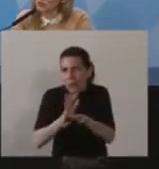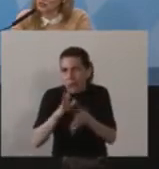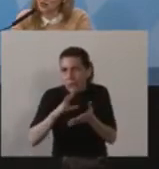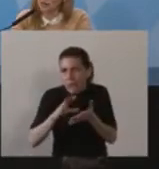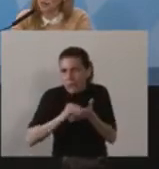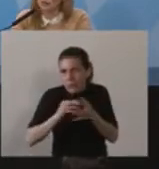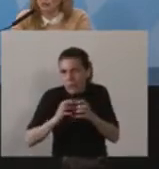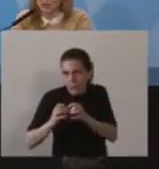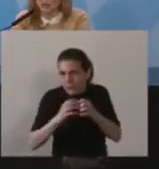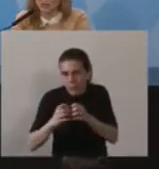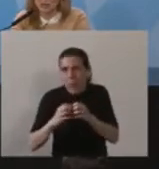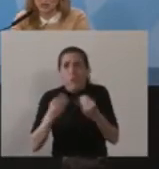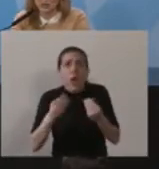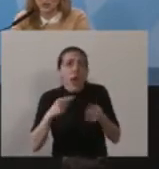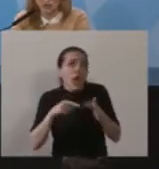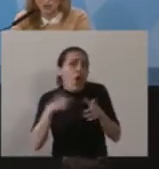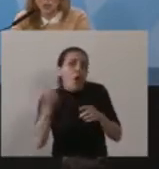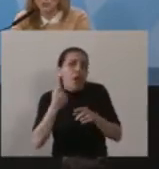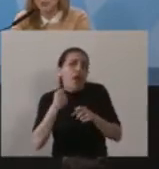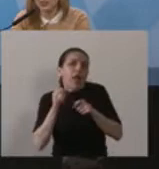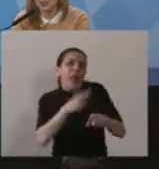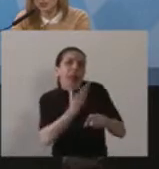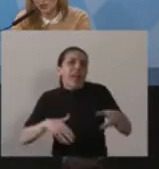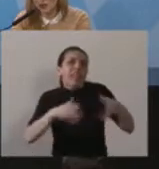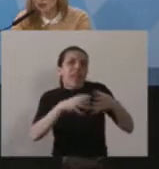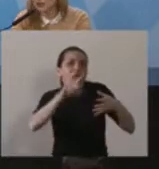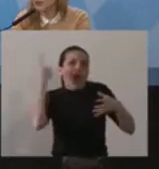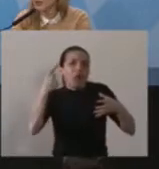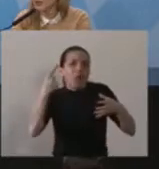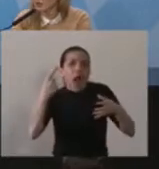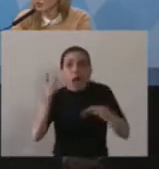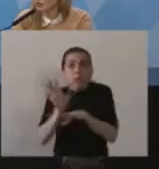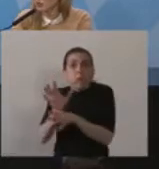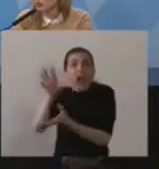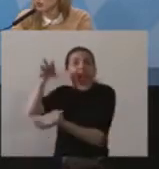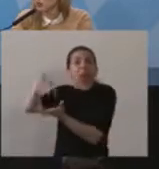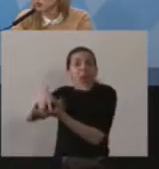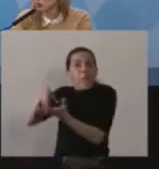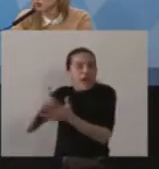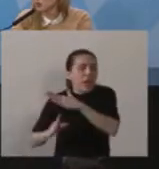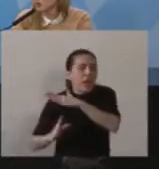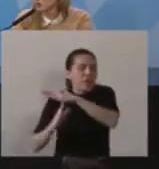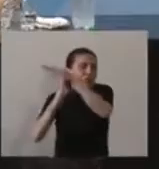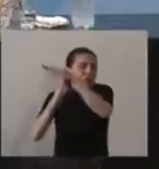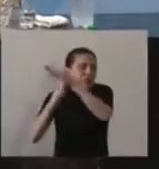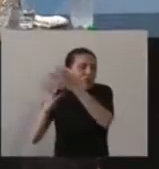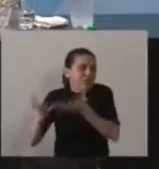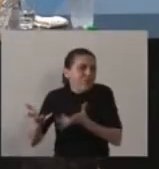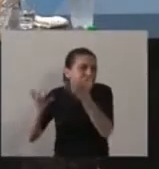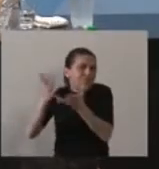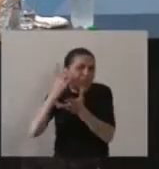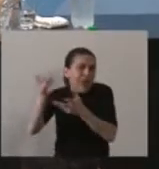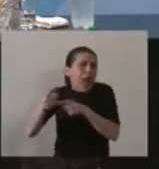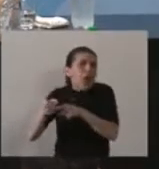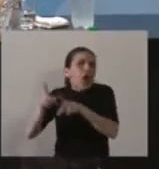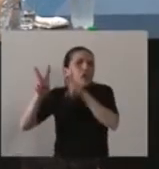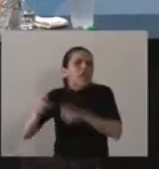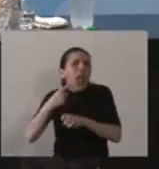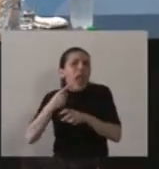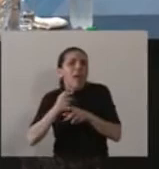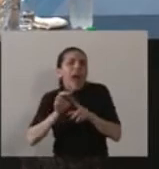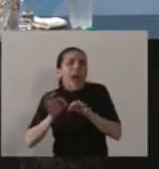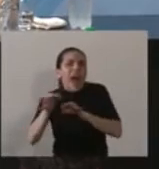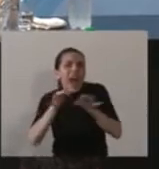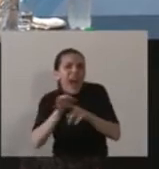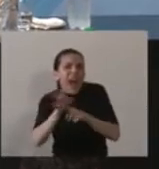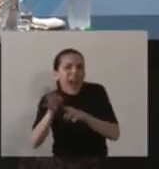herramienta fundamental para el Estado Nacional, una empresa testigo en, sobre todo, lo que tiene que ver con el mercado de granos y la industria